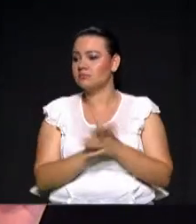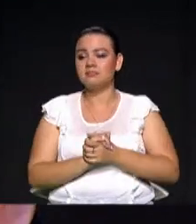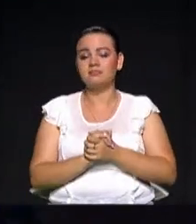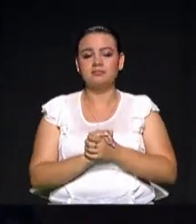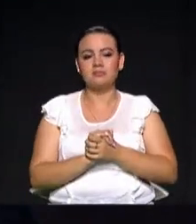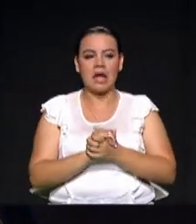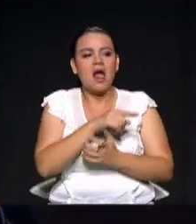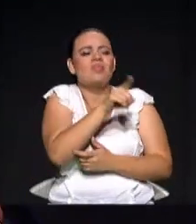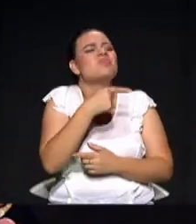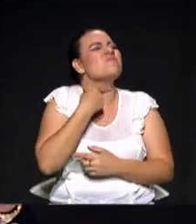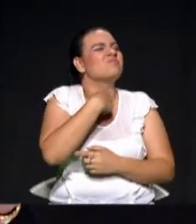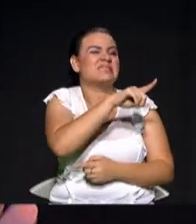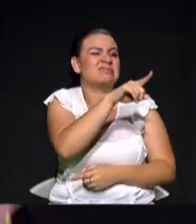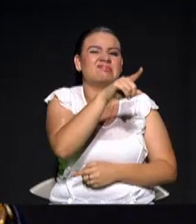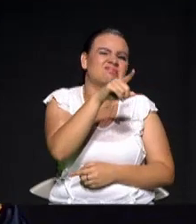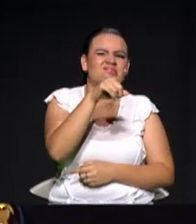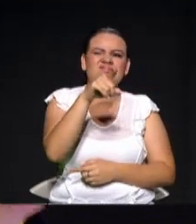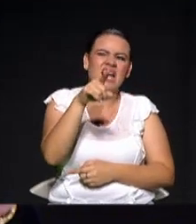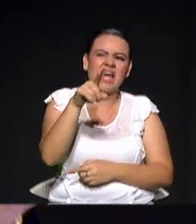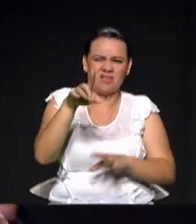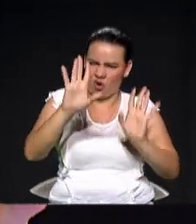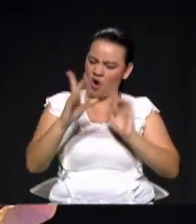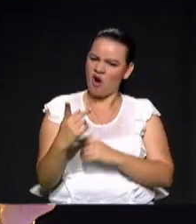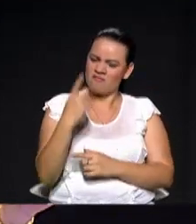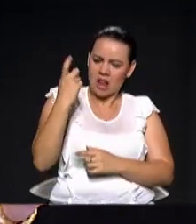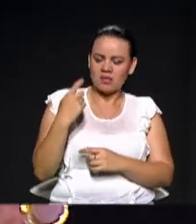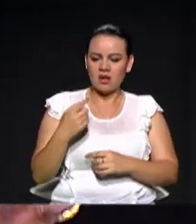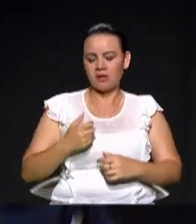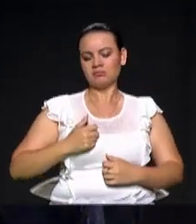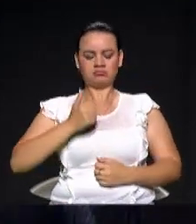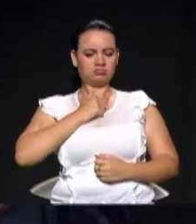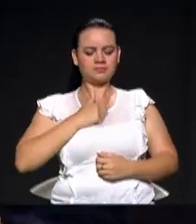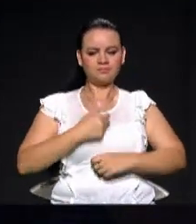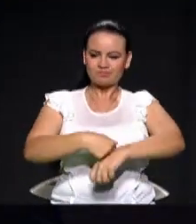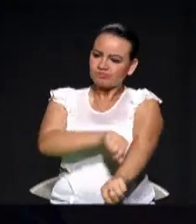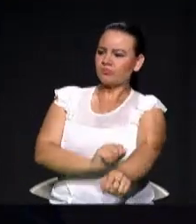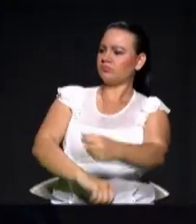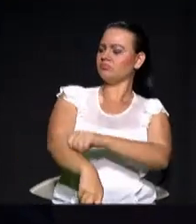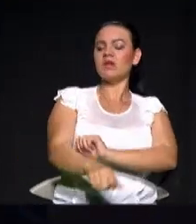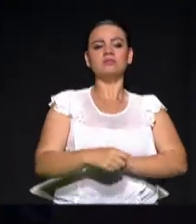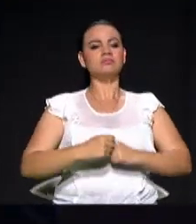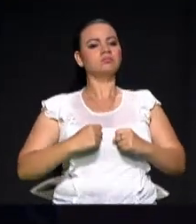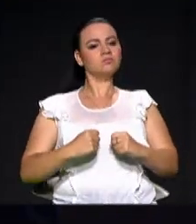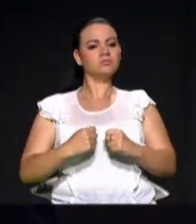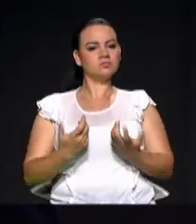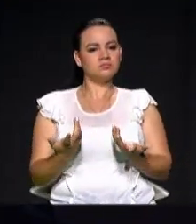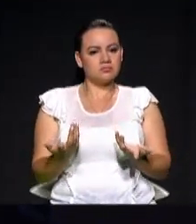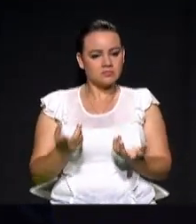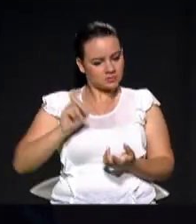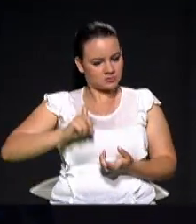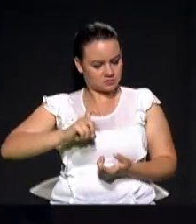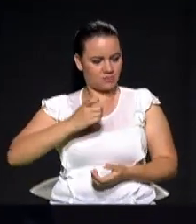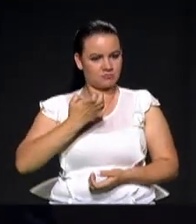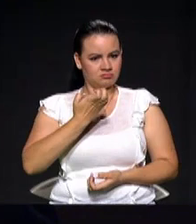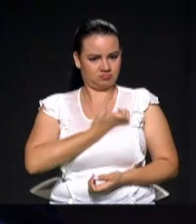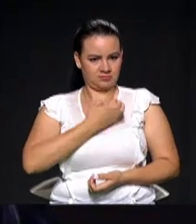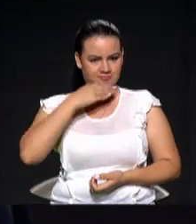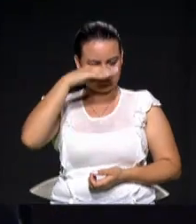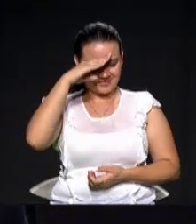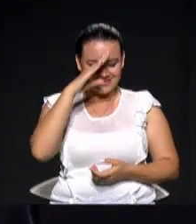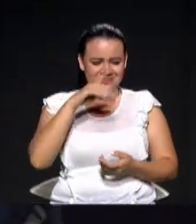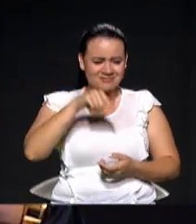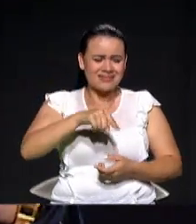propuestas de ellos porque no son atrevidos para cambiar la historia de Medellín. Necesitamos un alcalde atrevido que cambie la historia de esta ciudad,